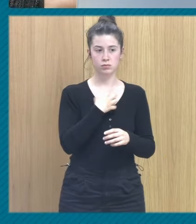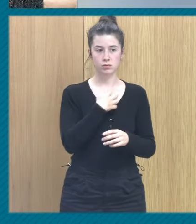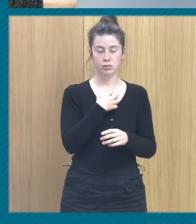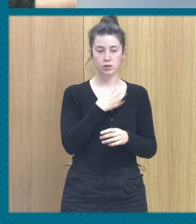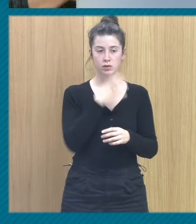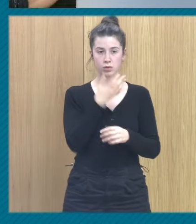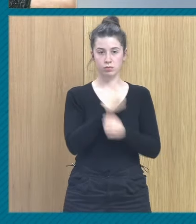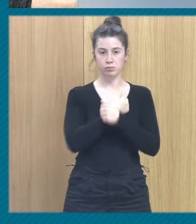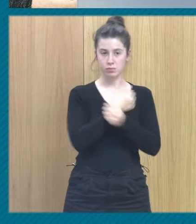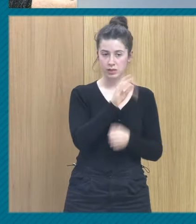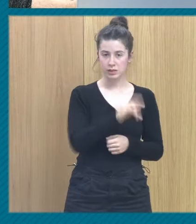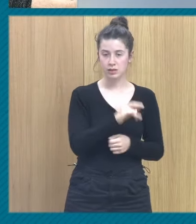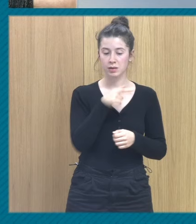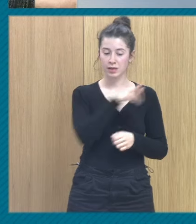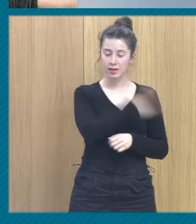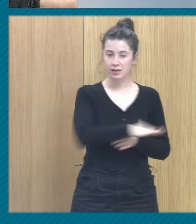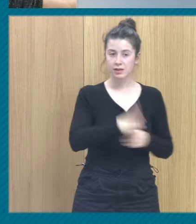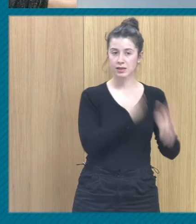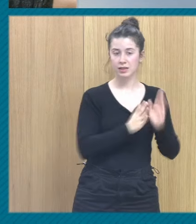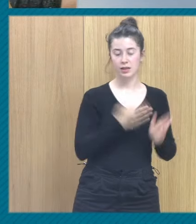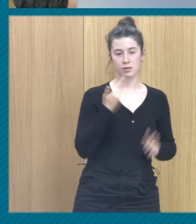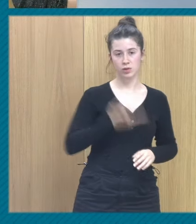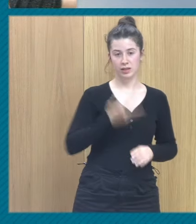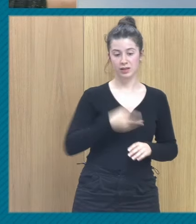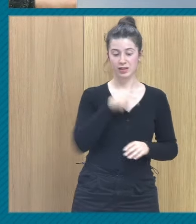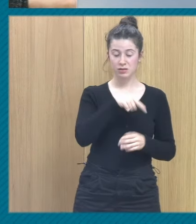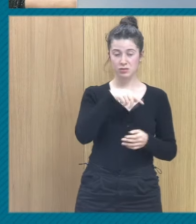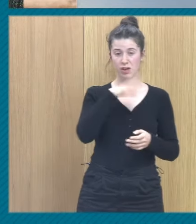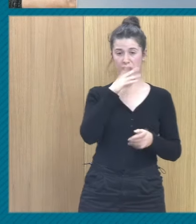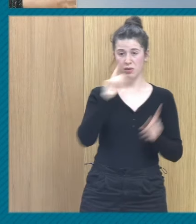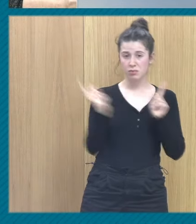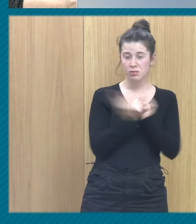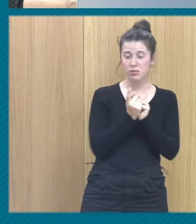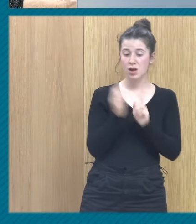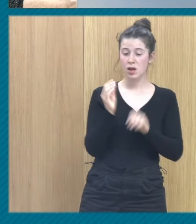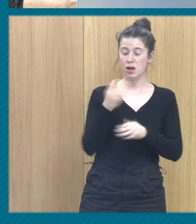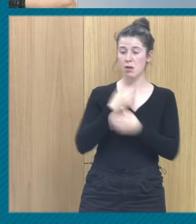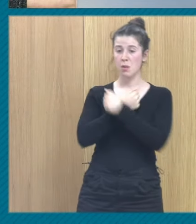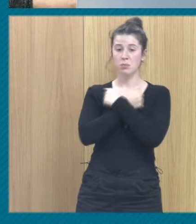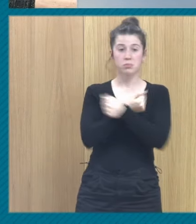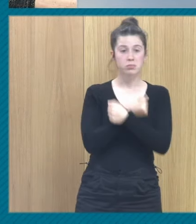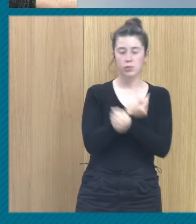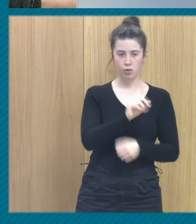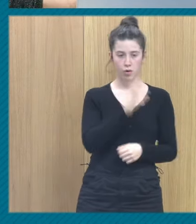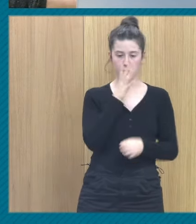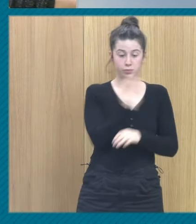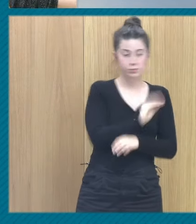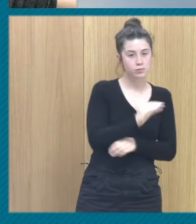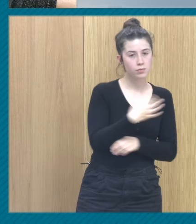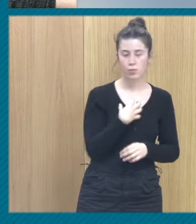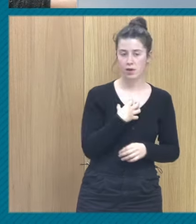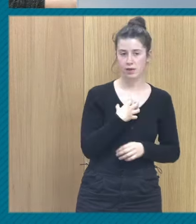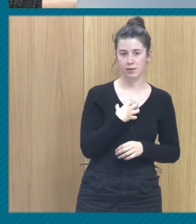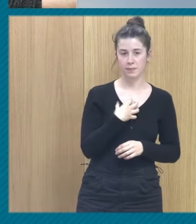trabajarlo con los pequeños es esencial no estás aquí porque no te han querido estás aquí porque no te podían cuidar pues una persona puedes querer